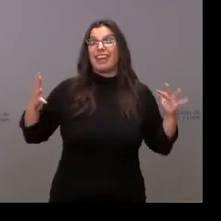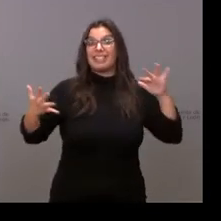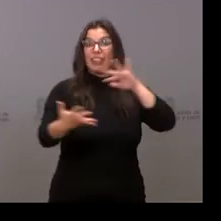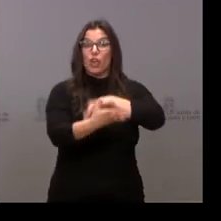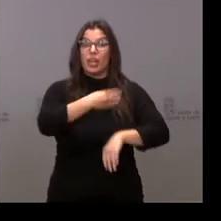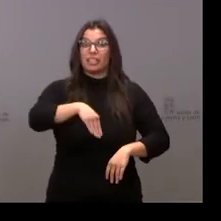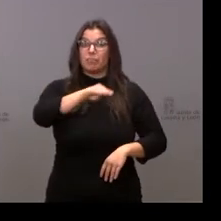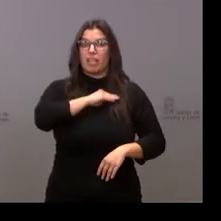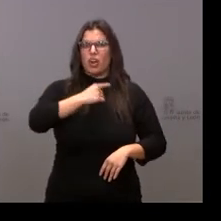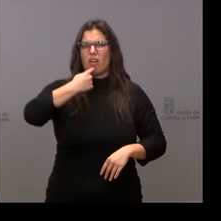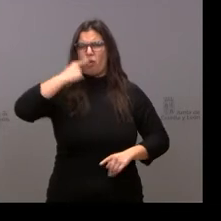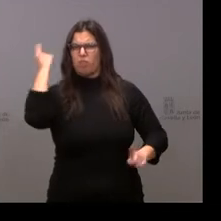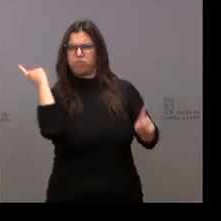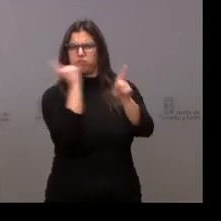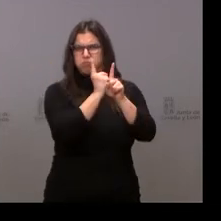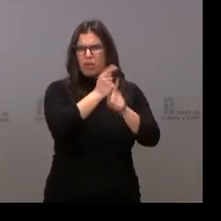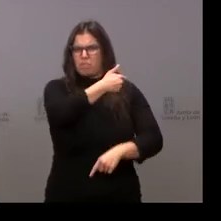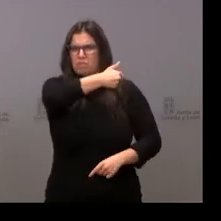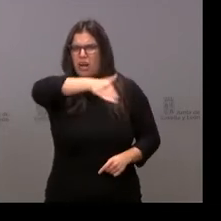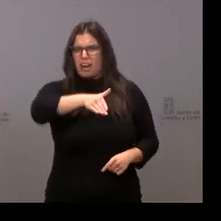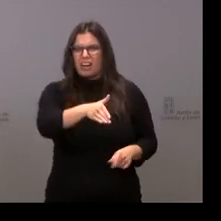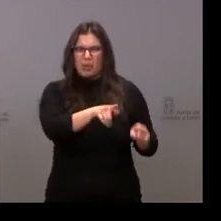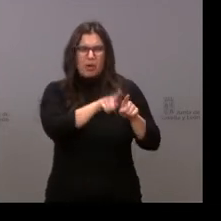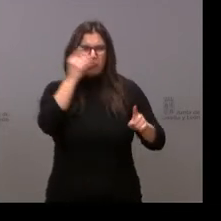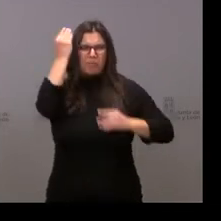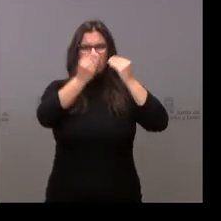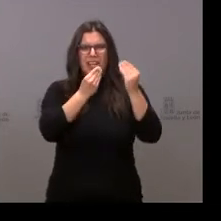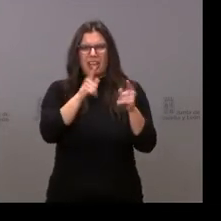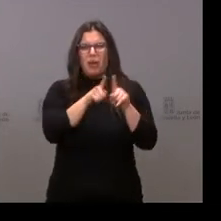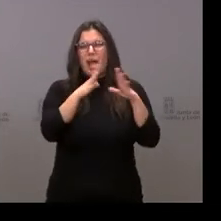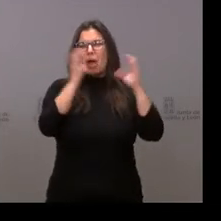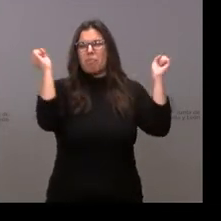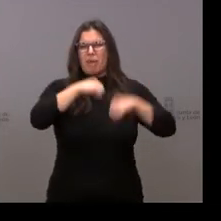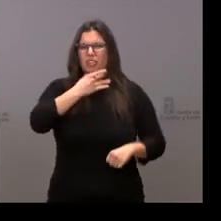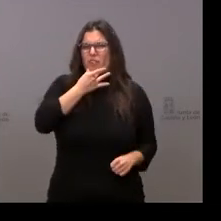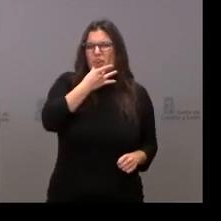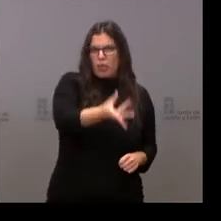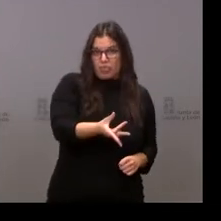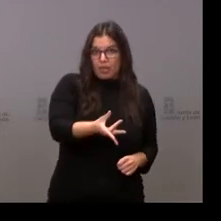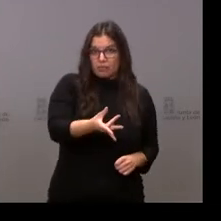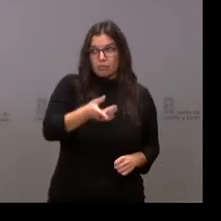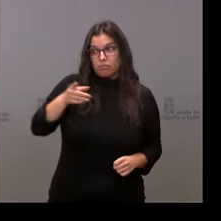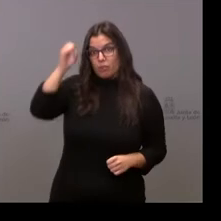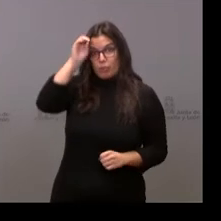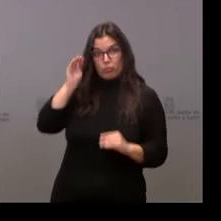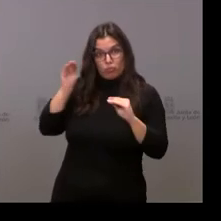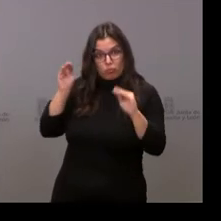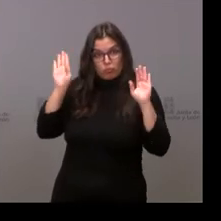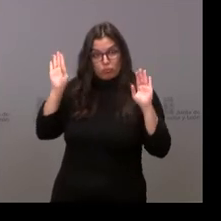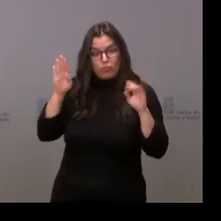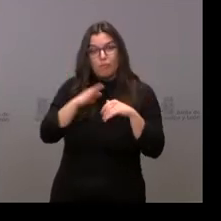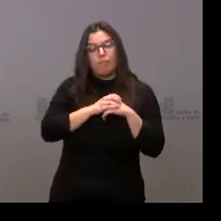en el banquillo, considerarla como una especie de pacto vergonzante. Ante ello,